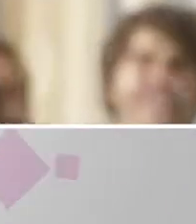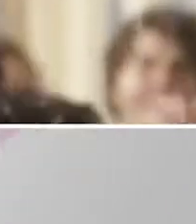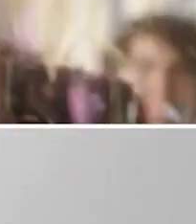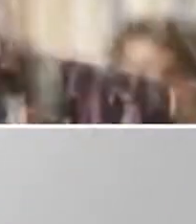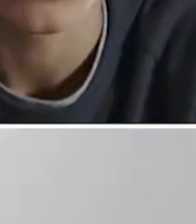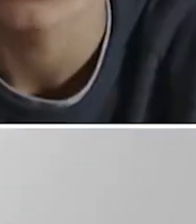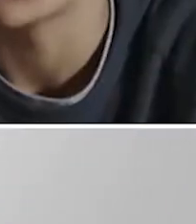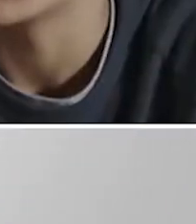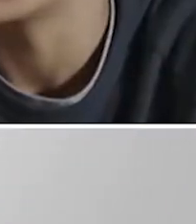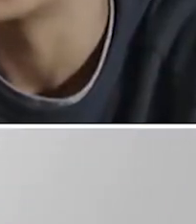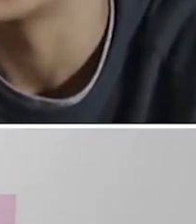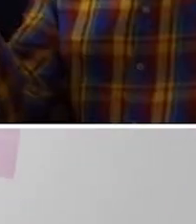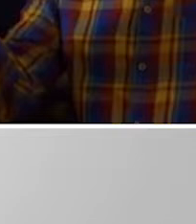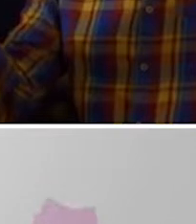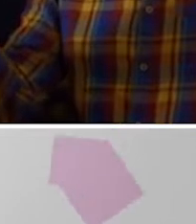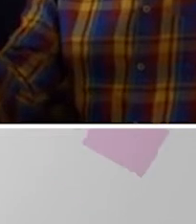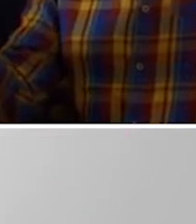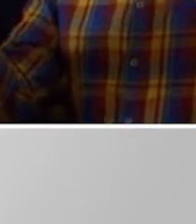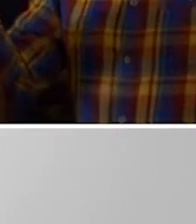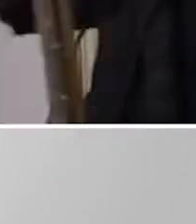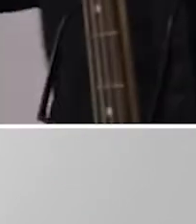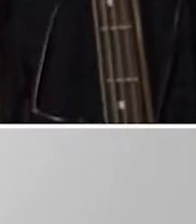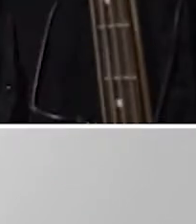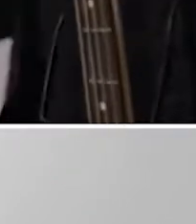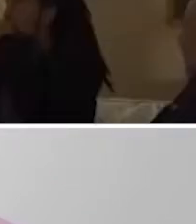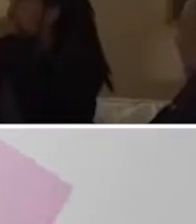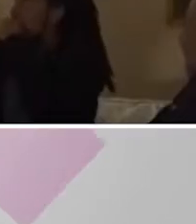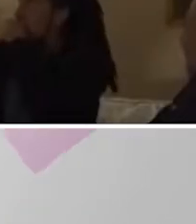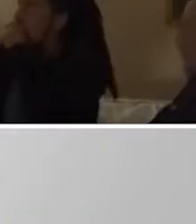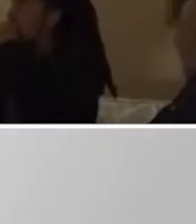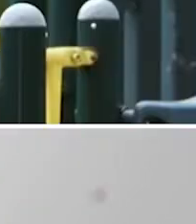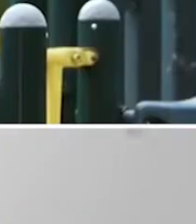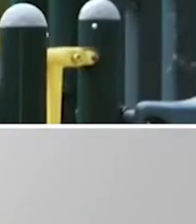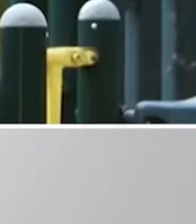que enfrentan los jóvenes. El mundo es mejor sin etiquetas.